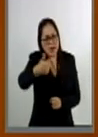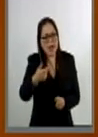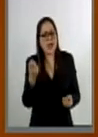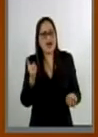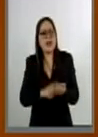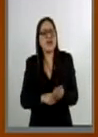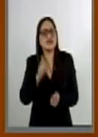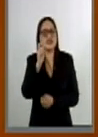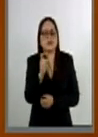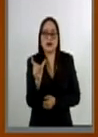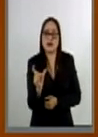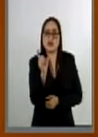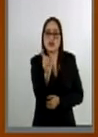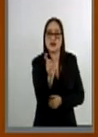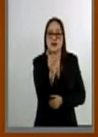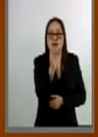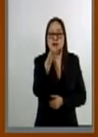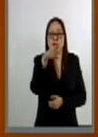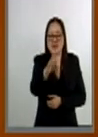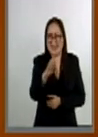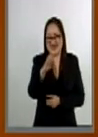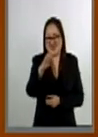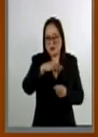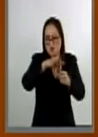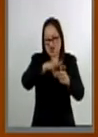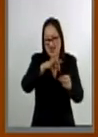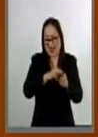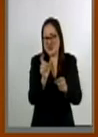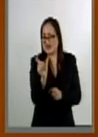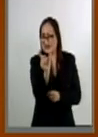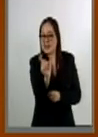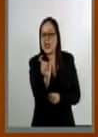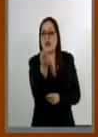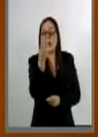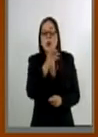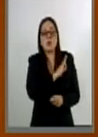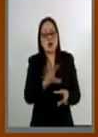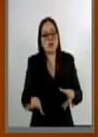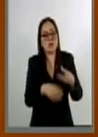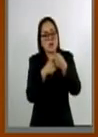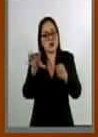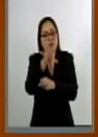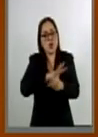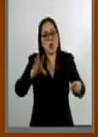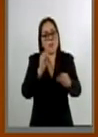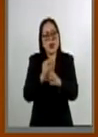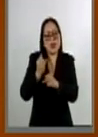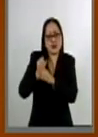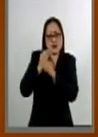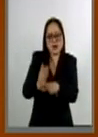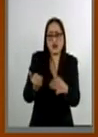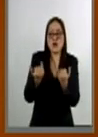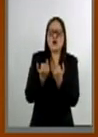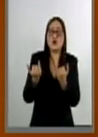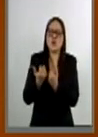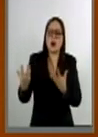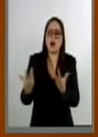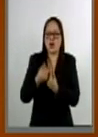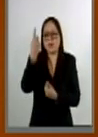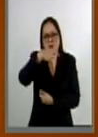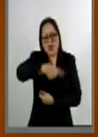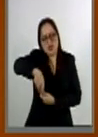es la credencial para votar con fotografía, el cual contiene todos los datos e identificación de los